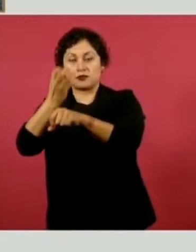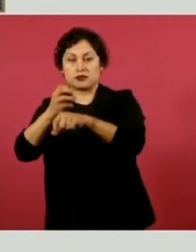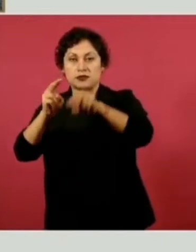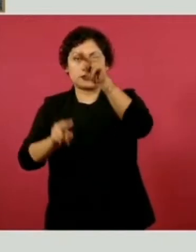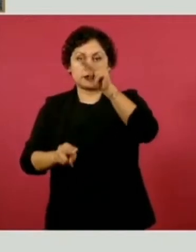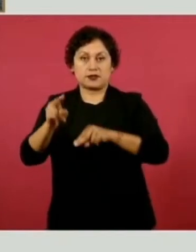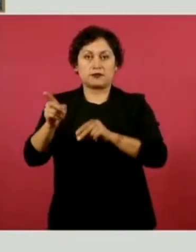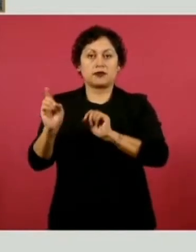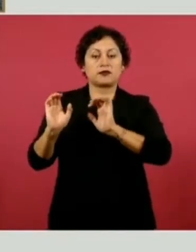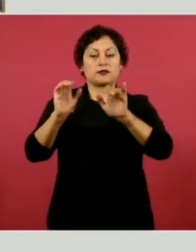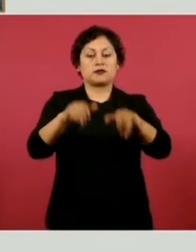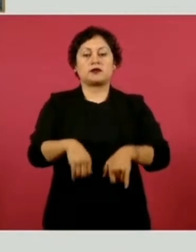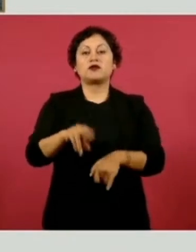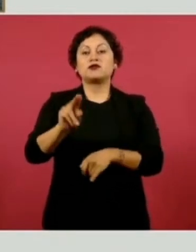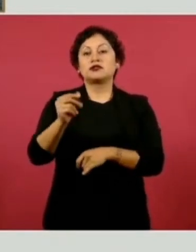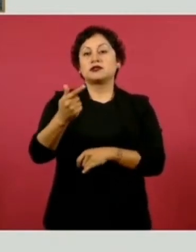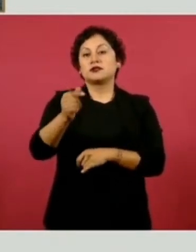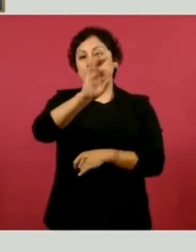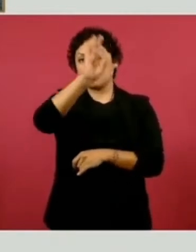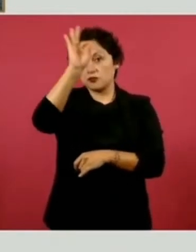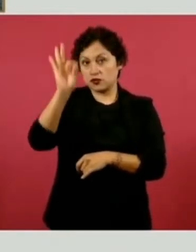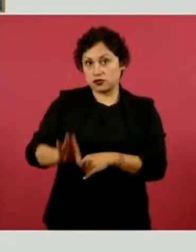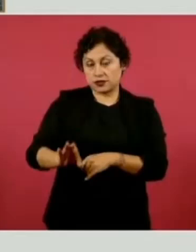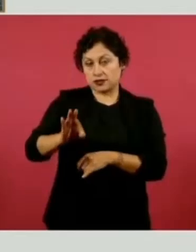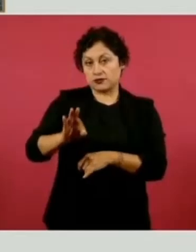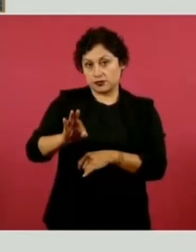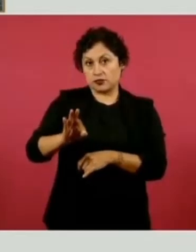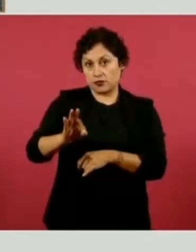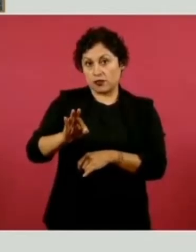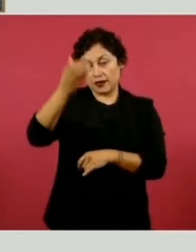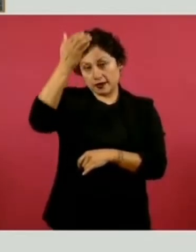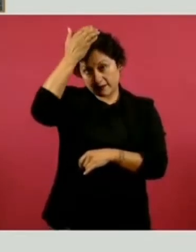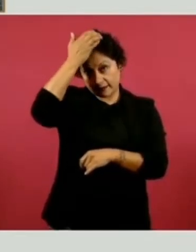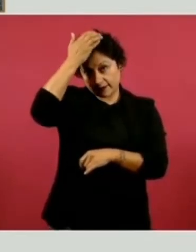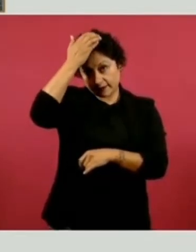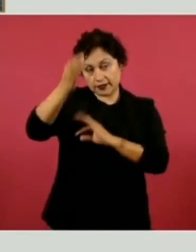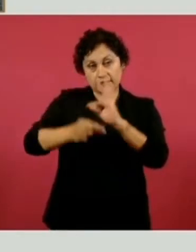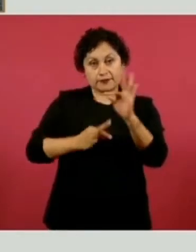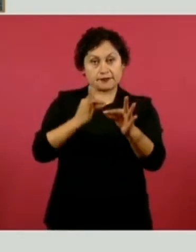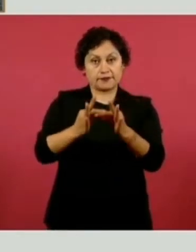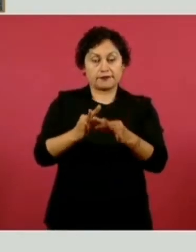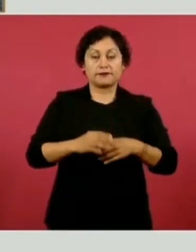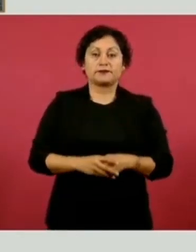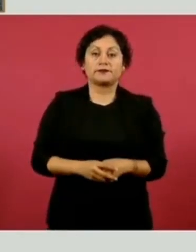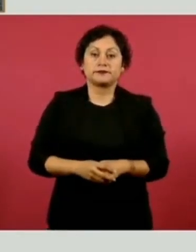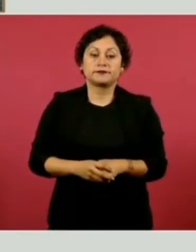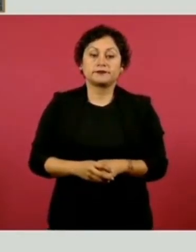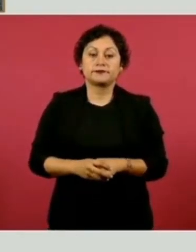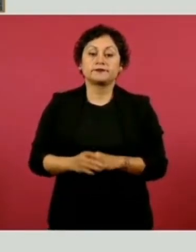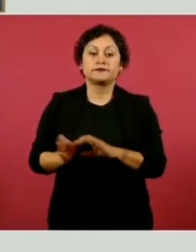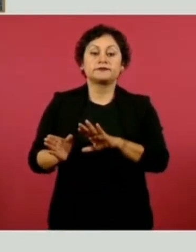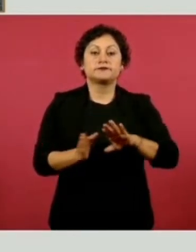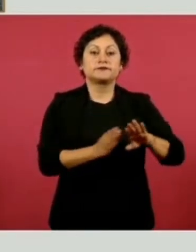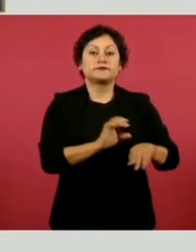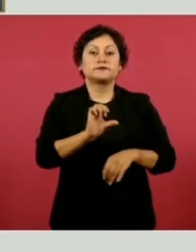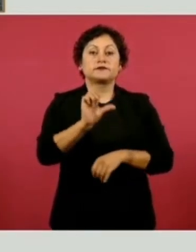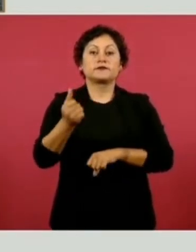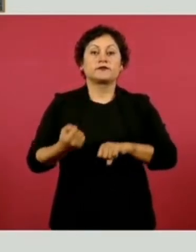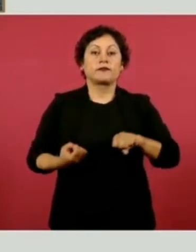un 87 por ciento de avance en la contratación del personal de enfermería. En el caso de Quintana Roo,